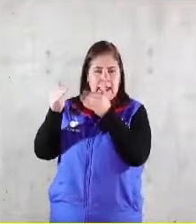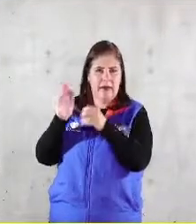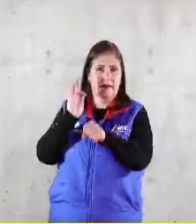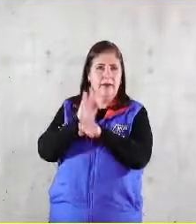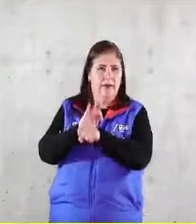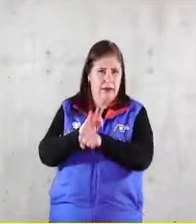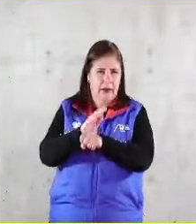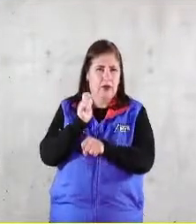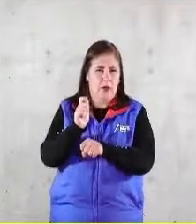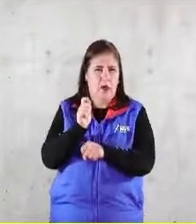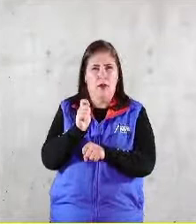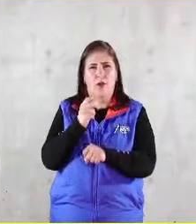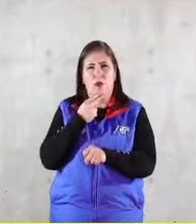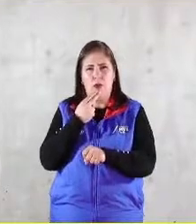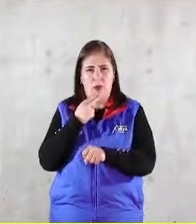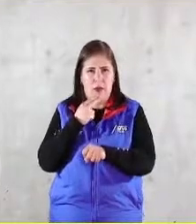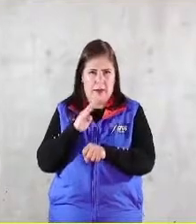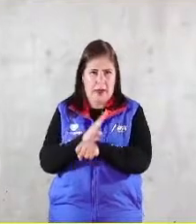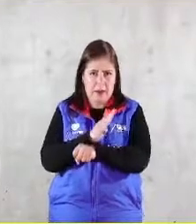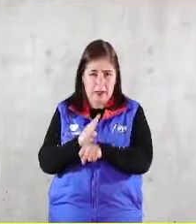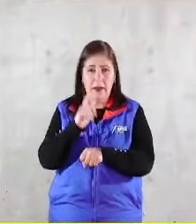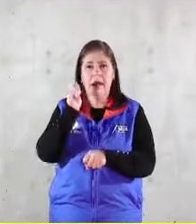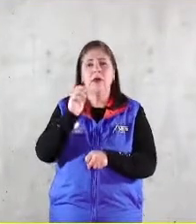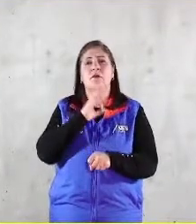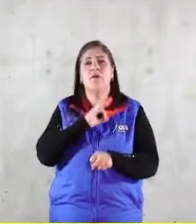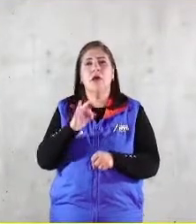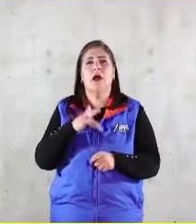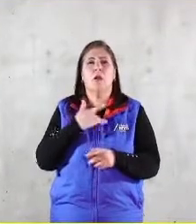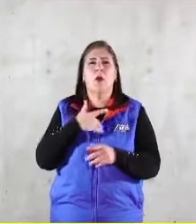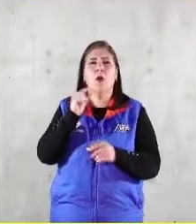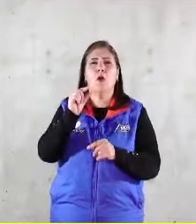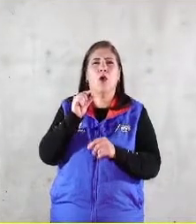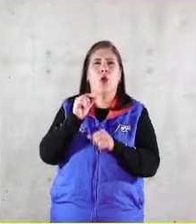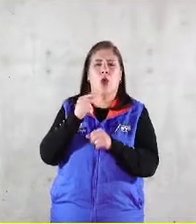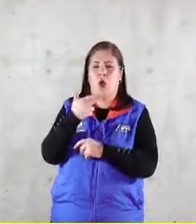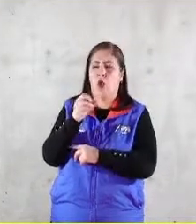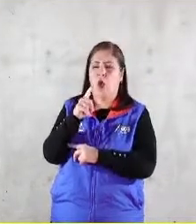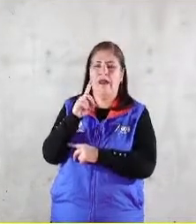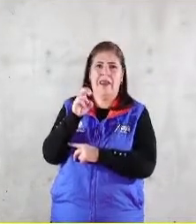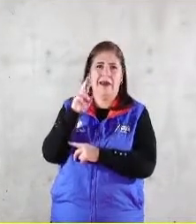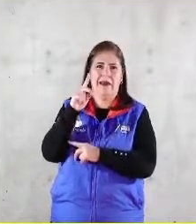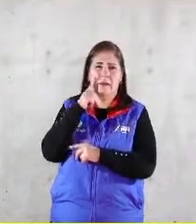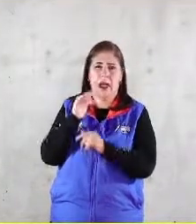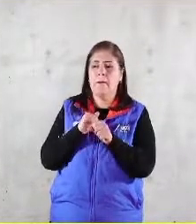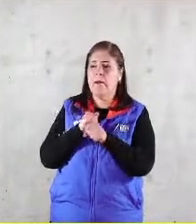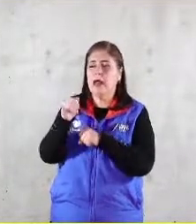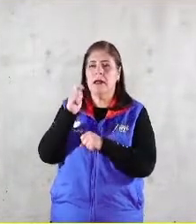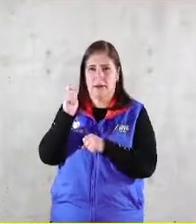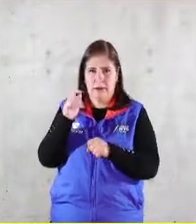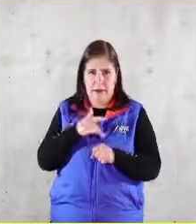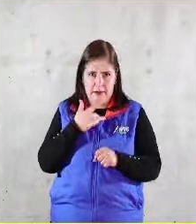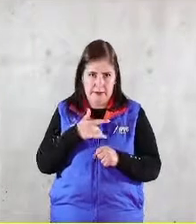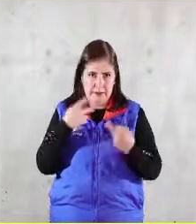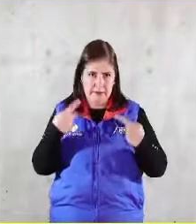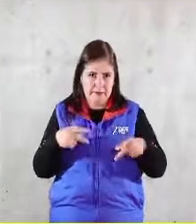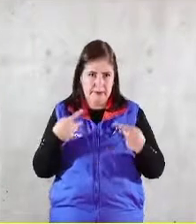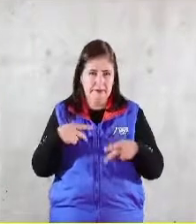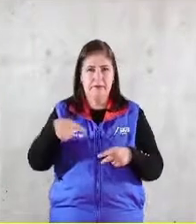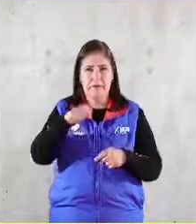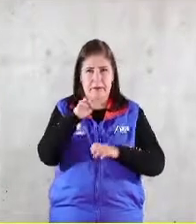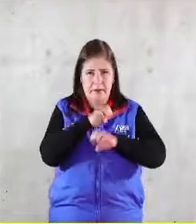stakeholders que digamos están un poquito más alejados de la empresa y hemos decidido atender de una manera particular